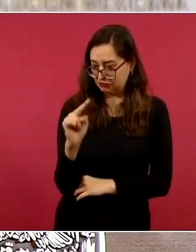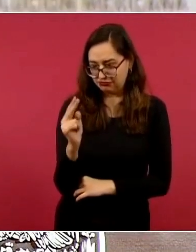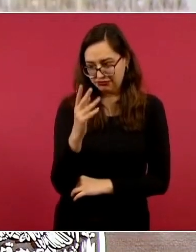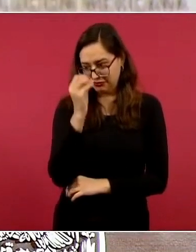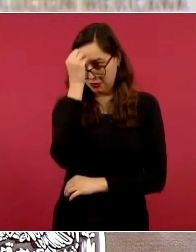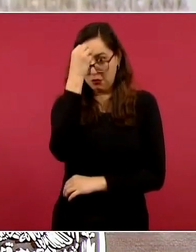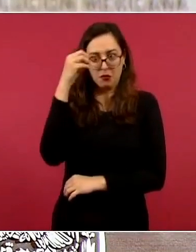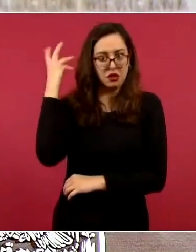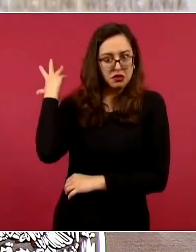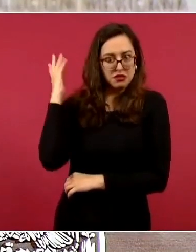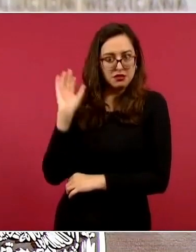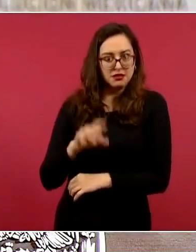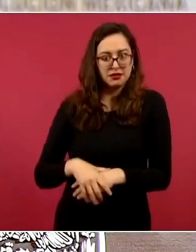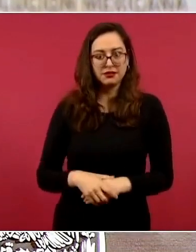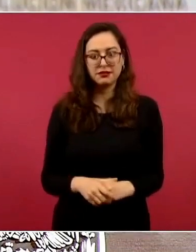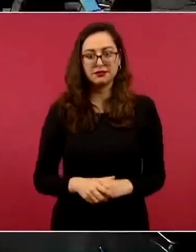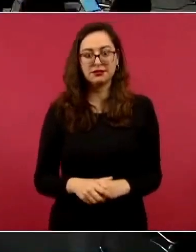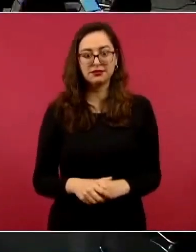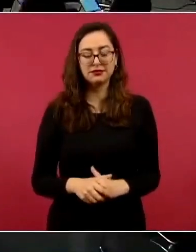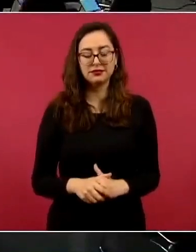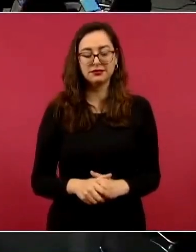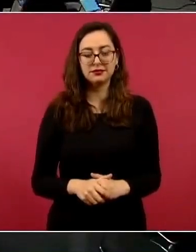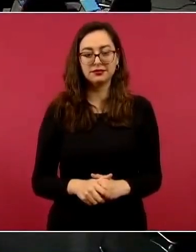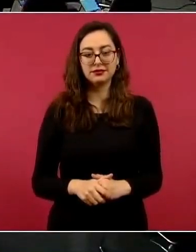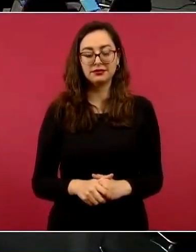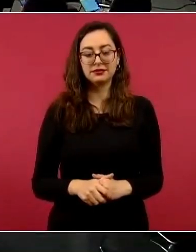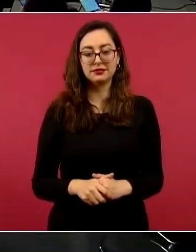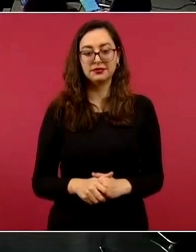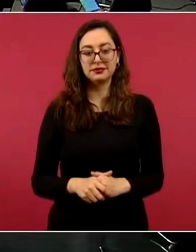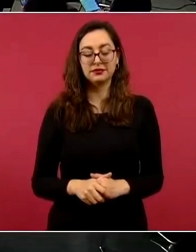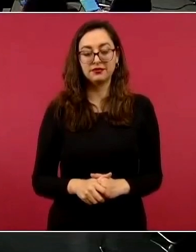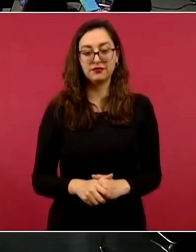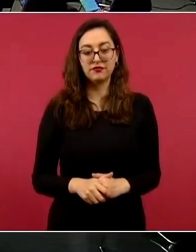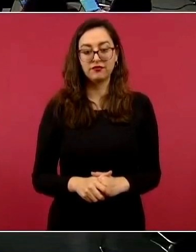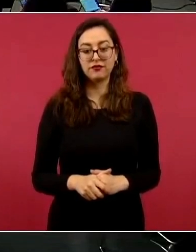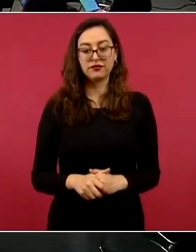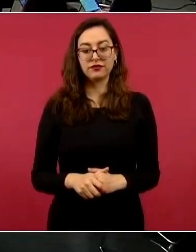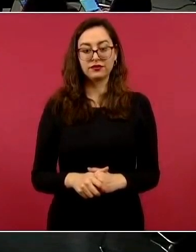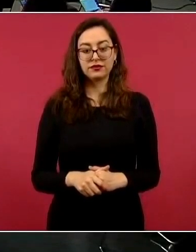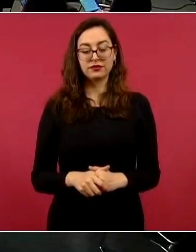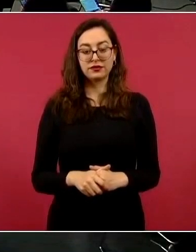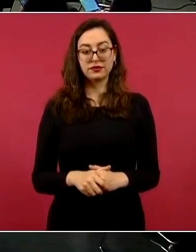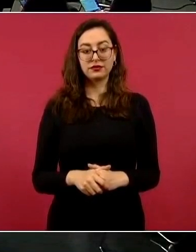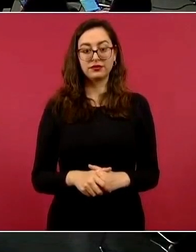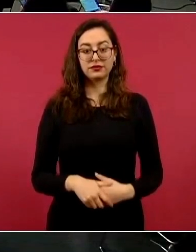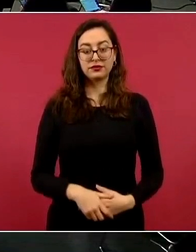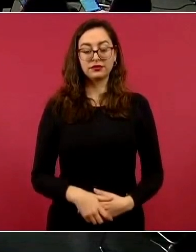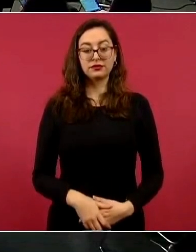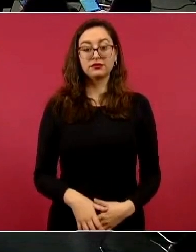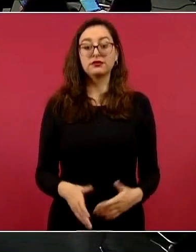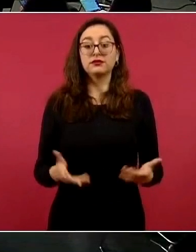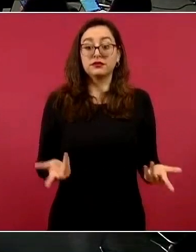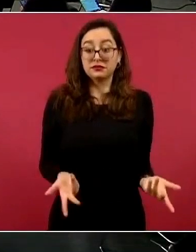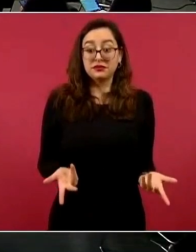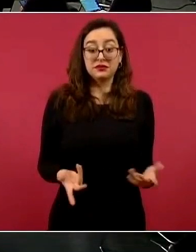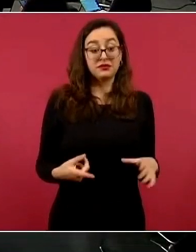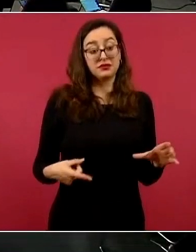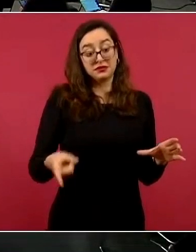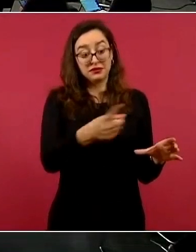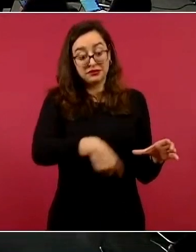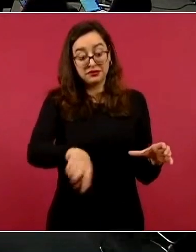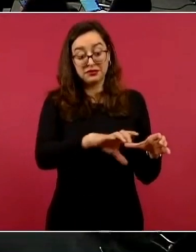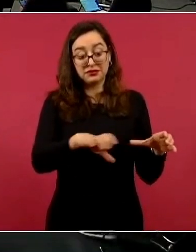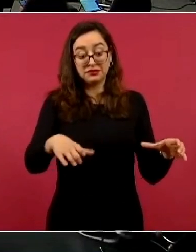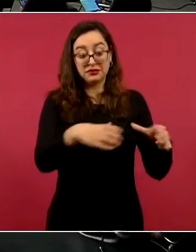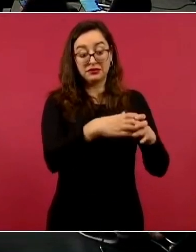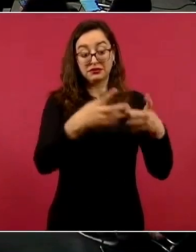incluso toda una lanzada de intelectuales orgánicos